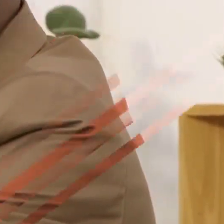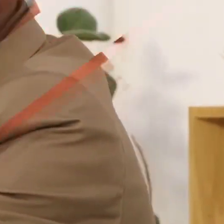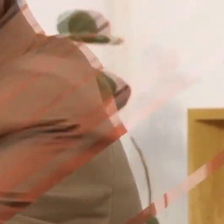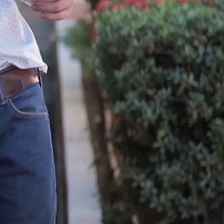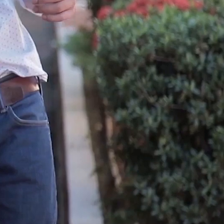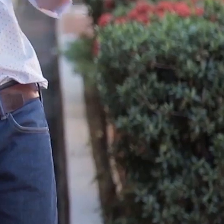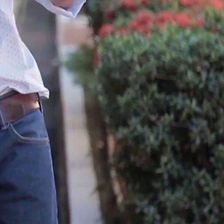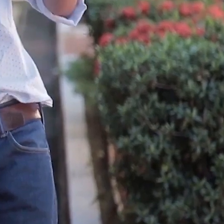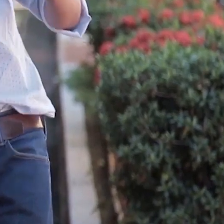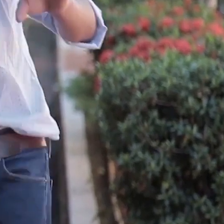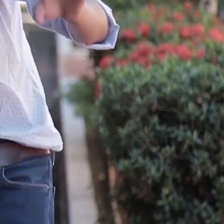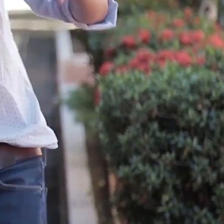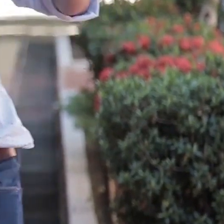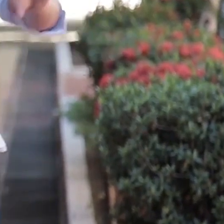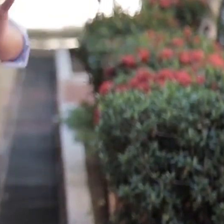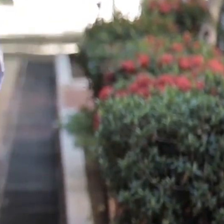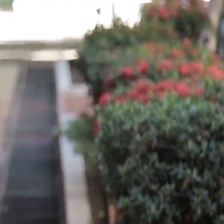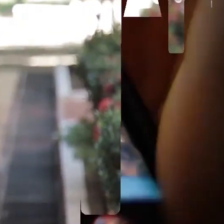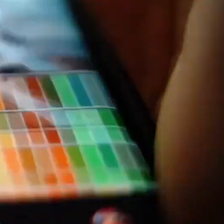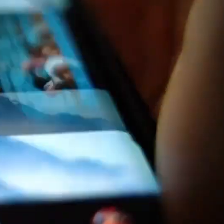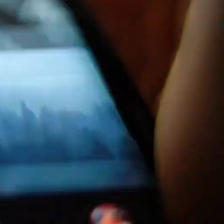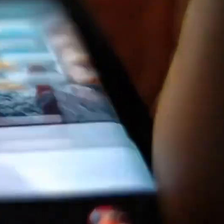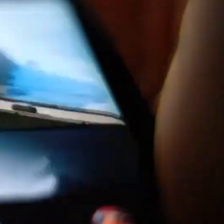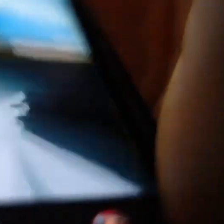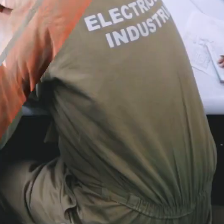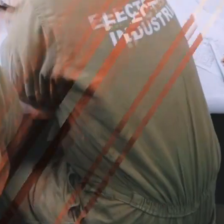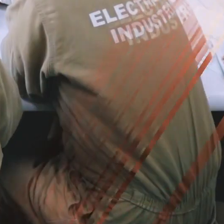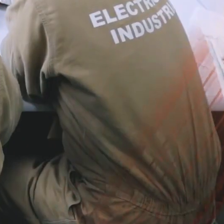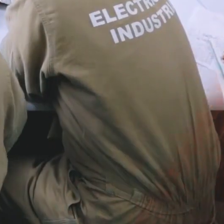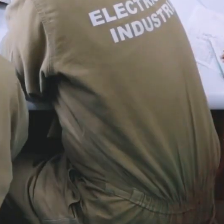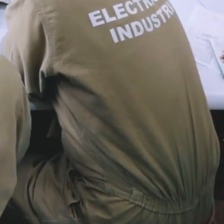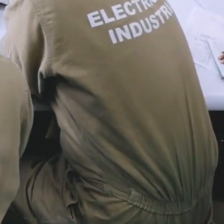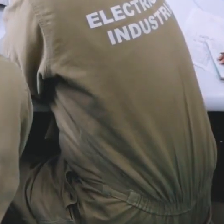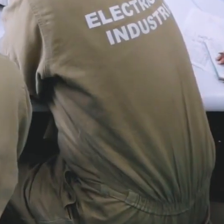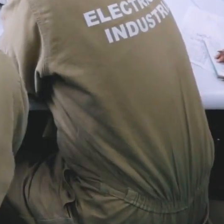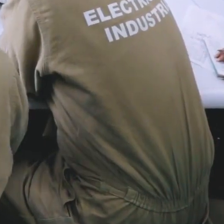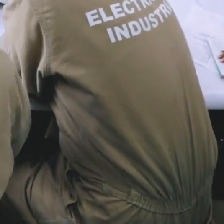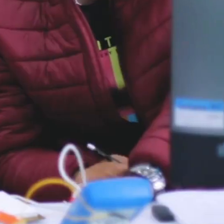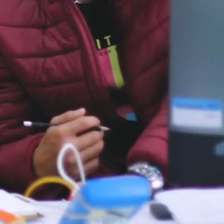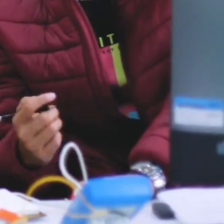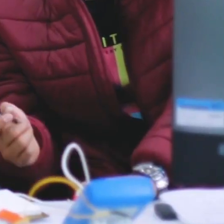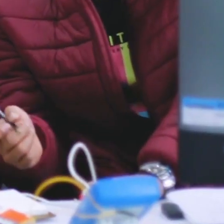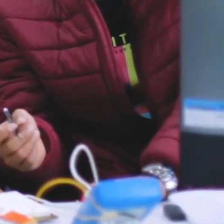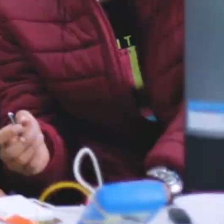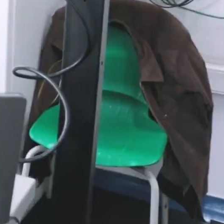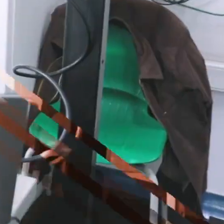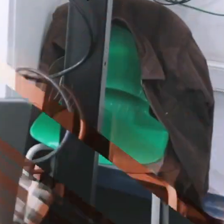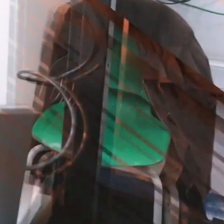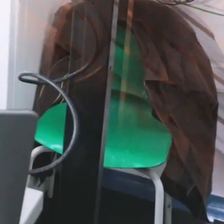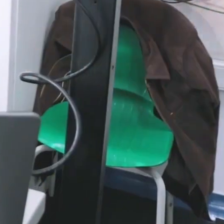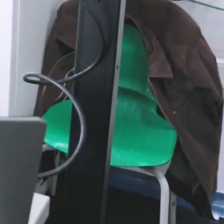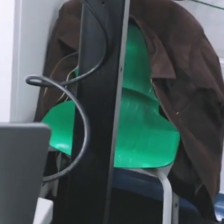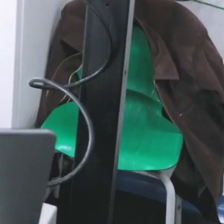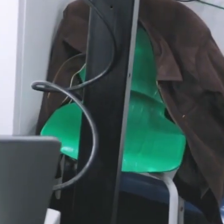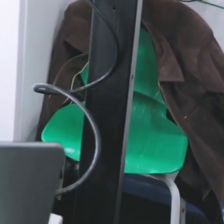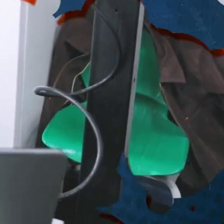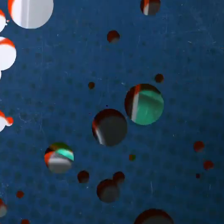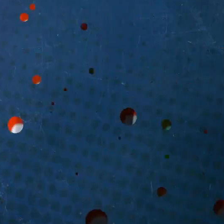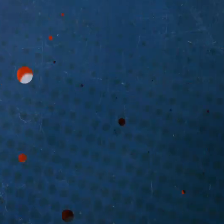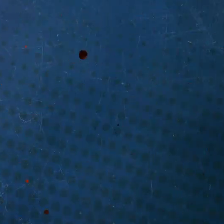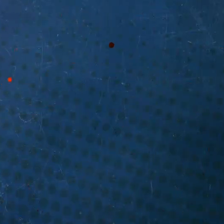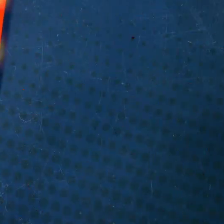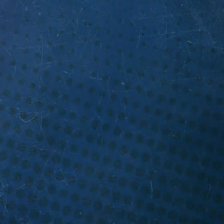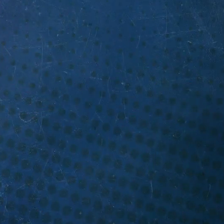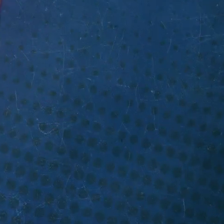opinión. La voz del director. ya tú sabes, escuchar es clave. El que sabe, sabe. Viene